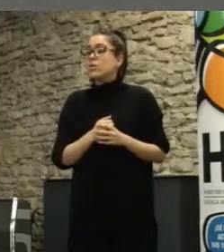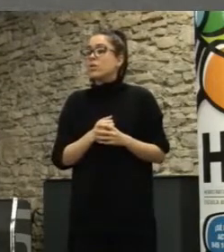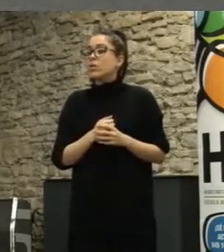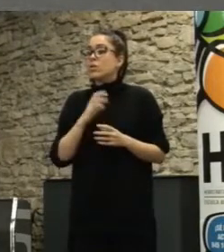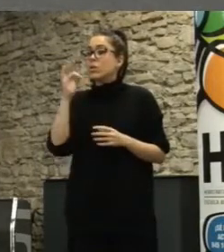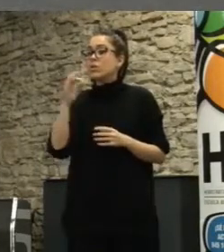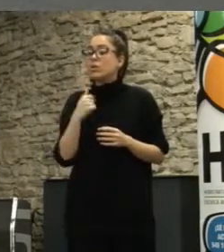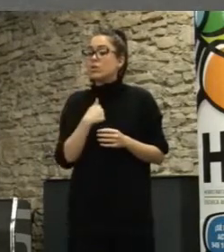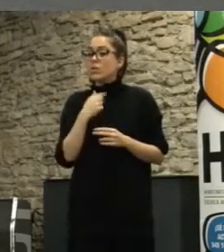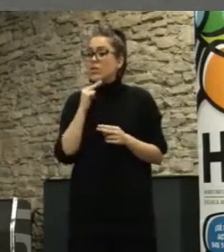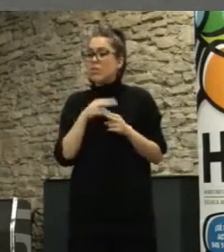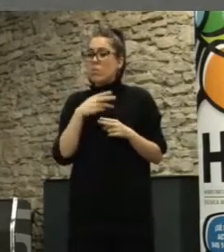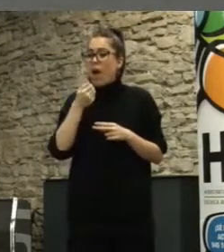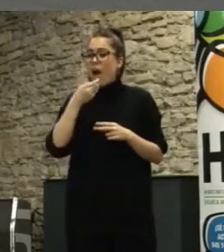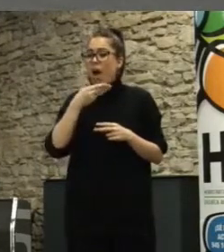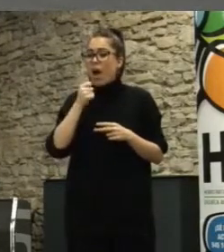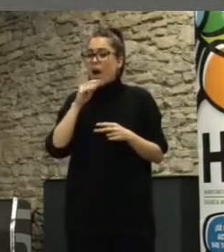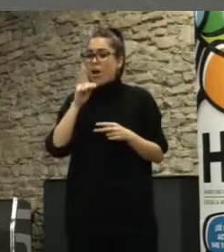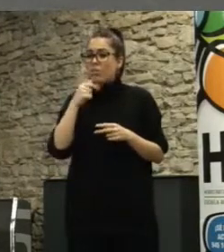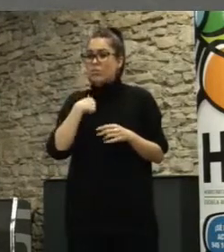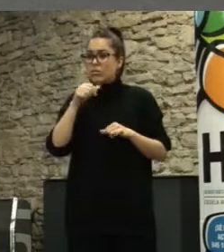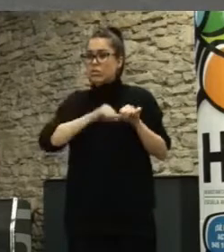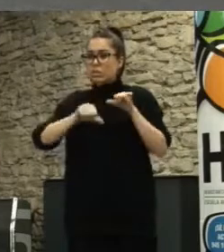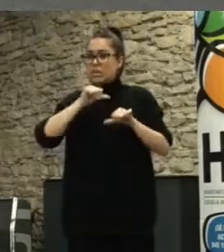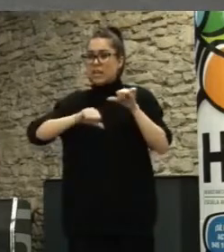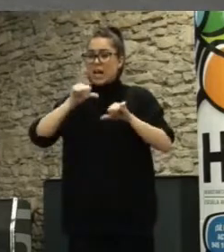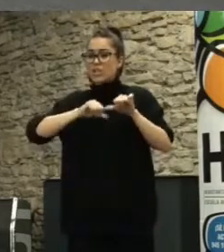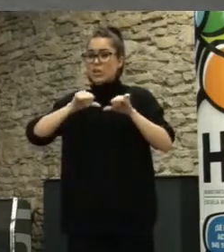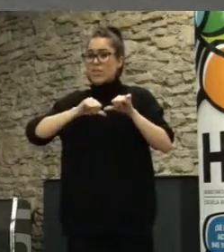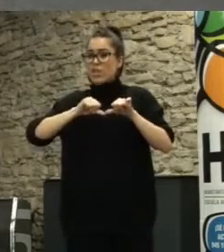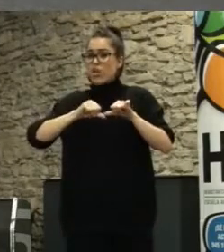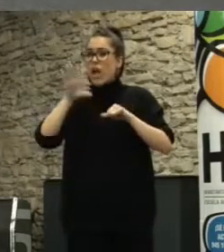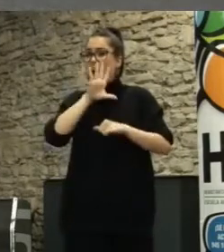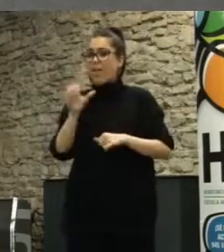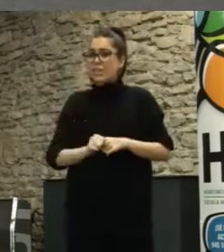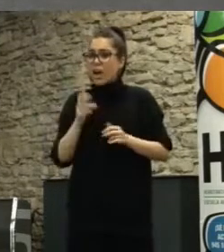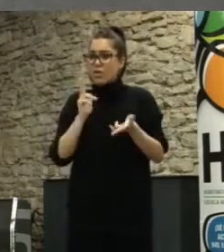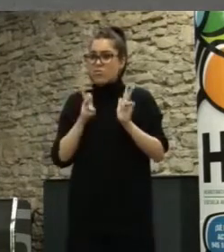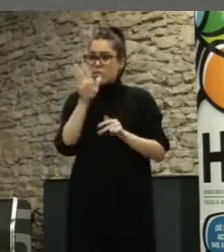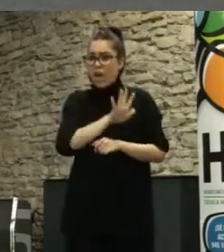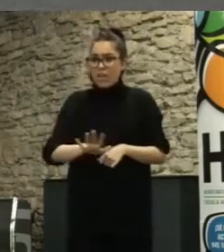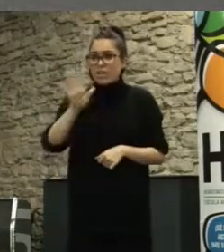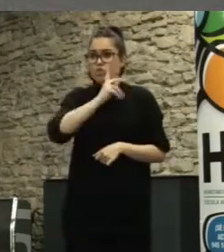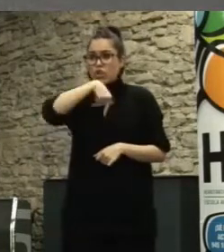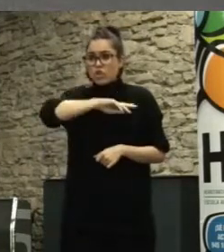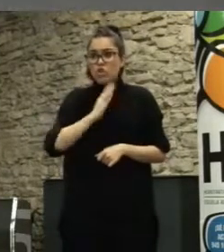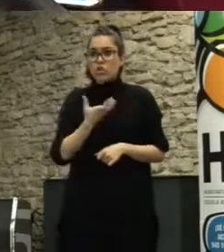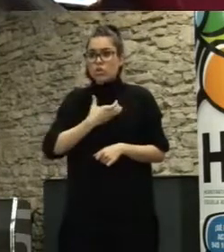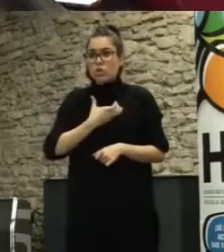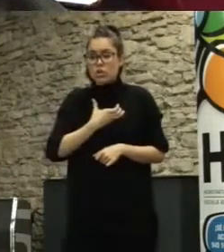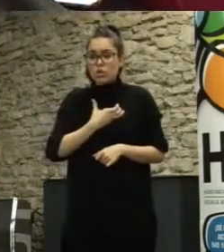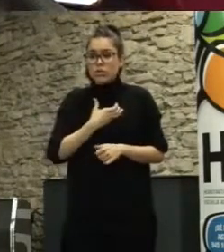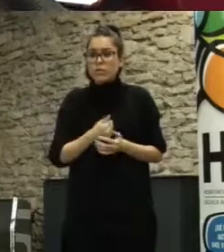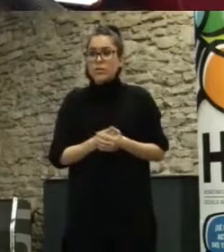me llamo Abba soy de la asociación África Euskadi y muchas gracias al ayuntamiento por darnos esta